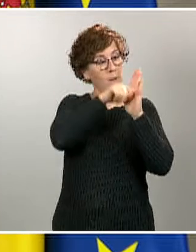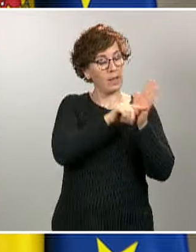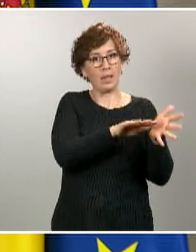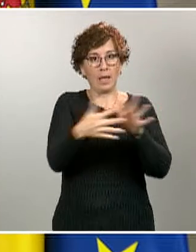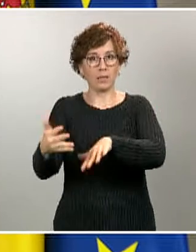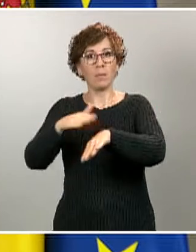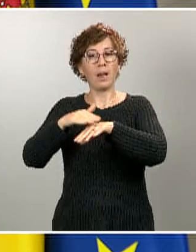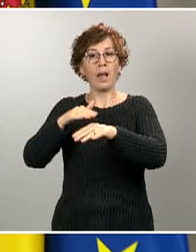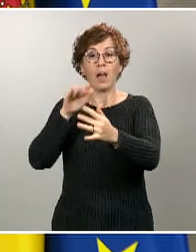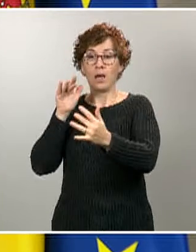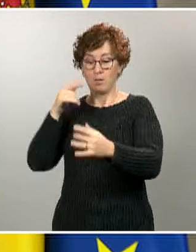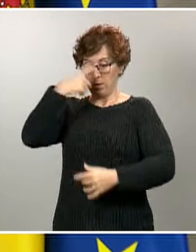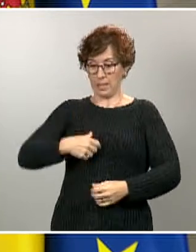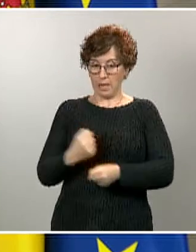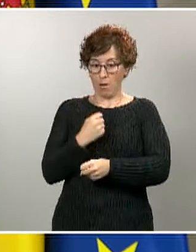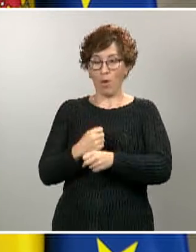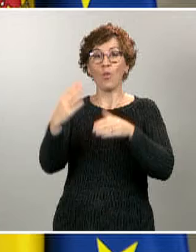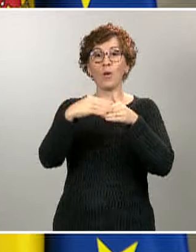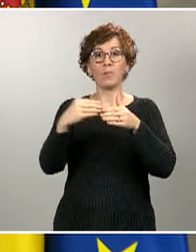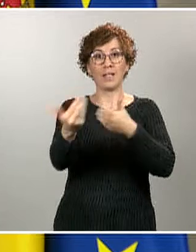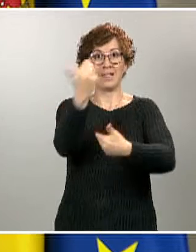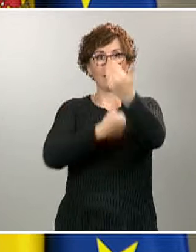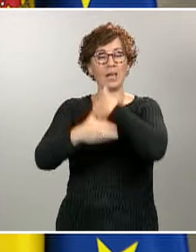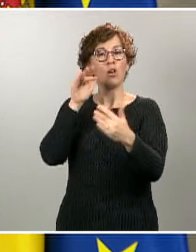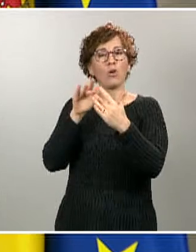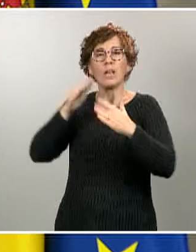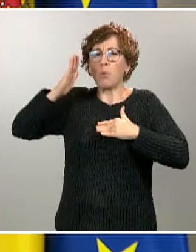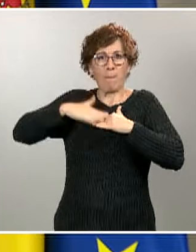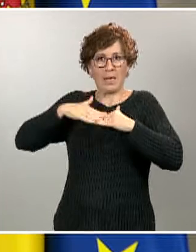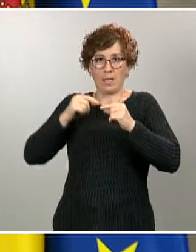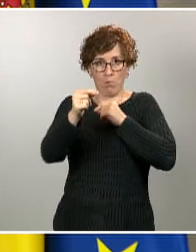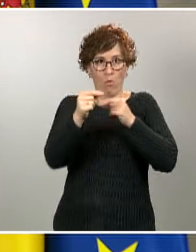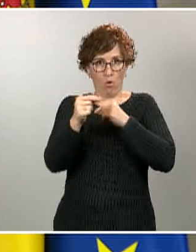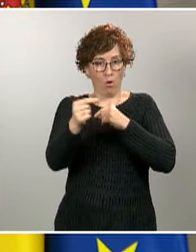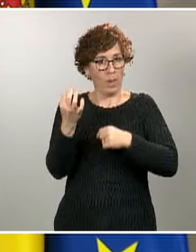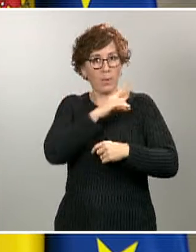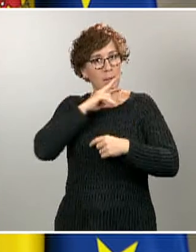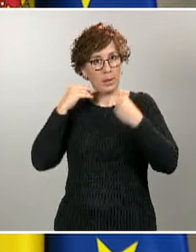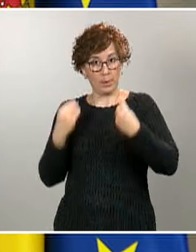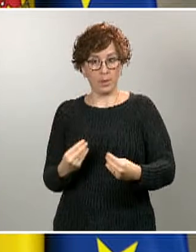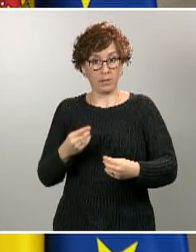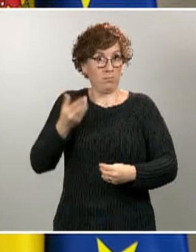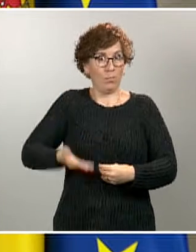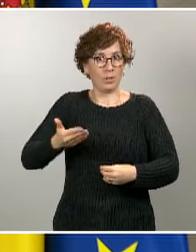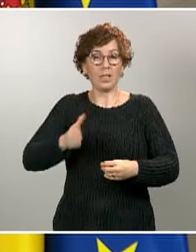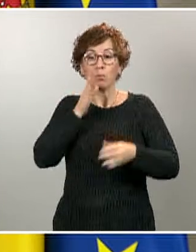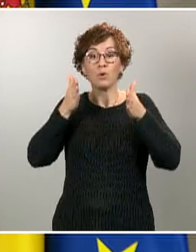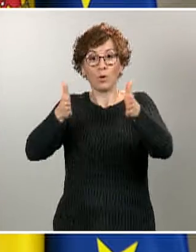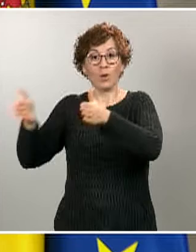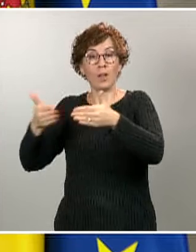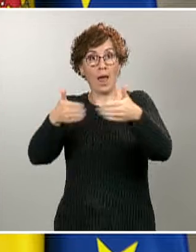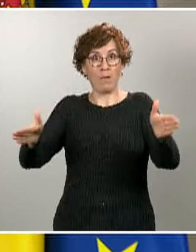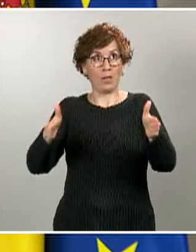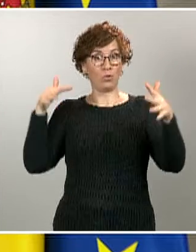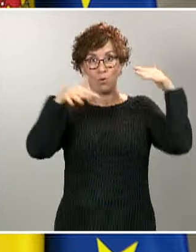y los clientes o el público. Es muy importante también que en los establecimientos abiertos al público se atienda a las consideraciones siguientes. En primer